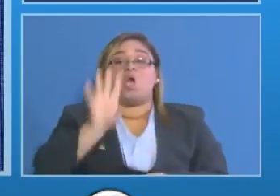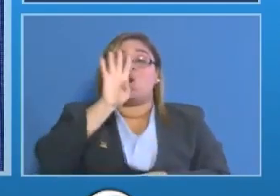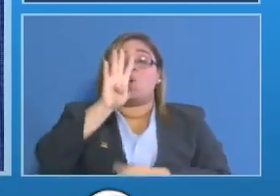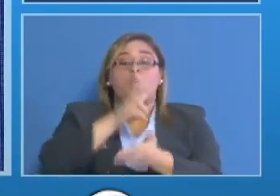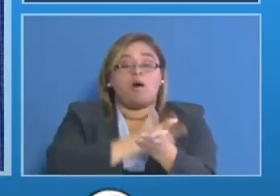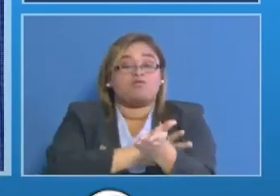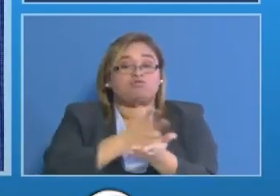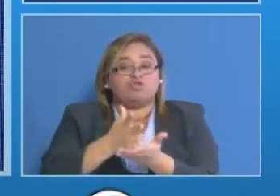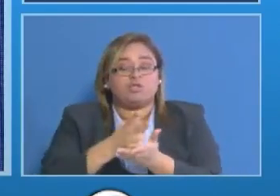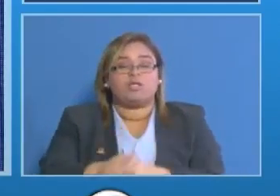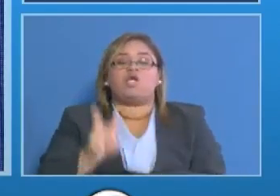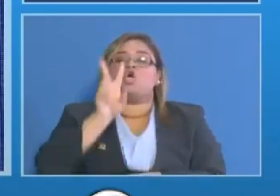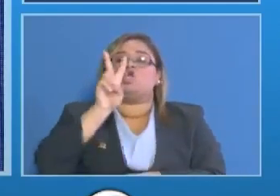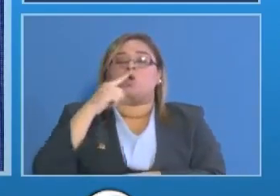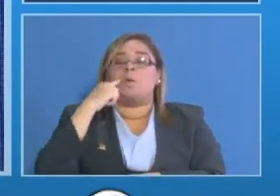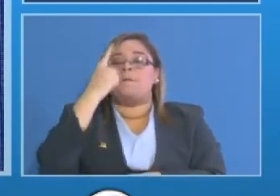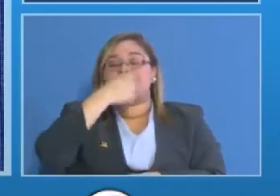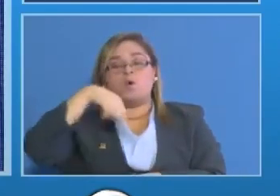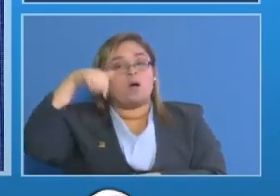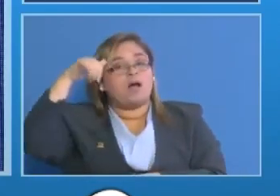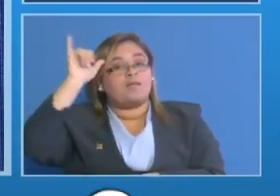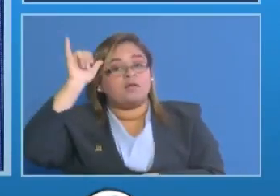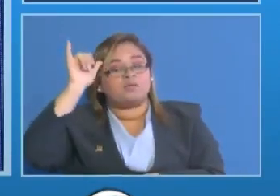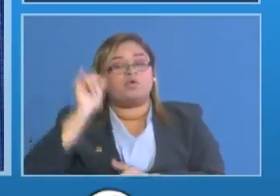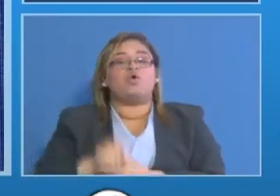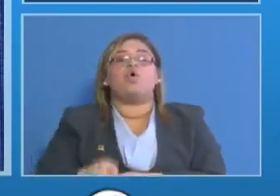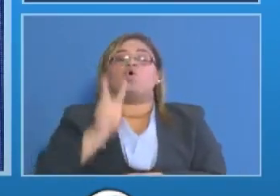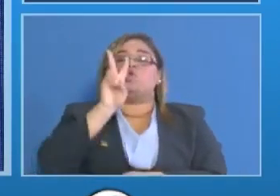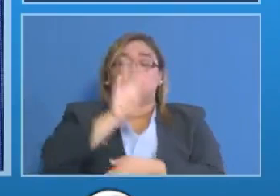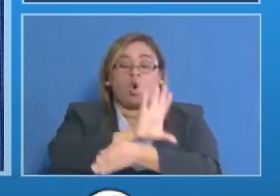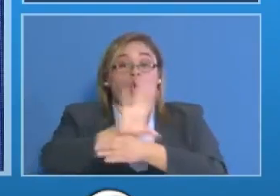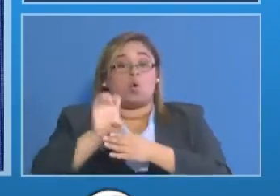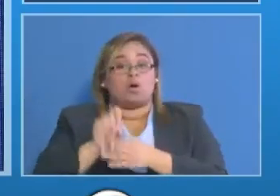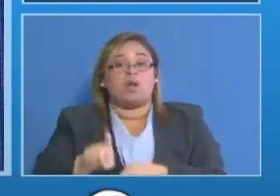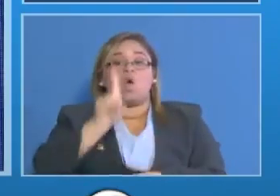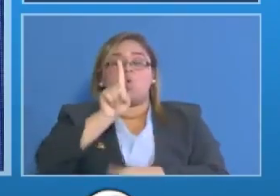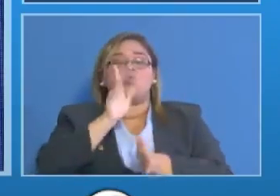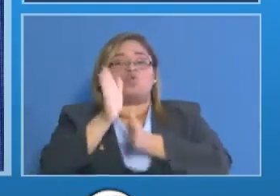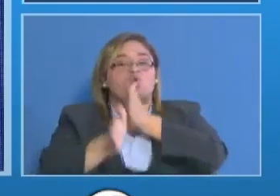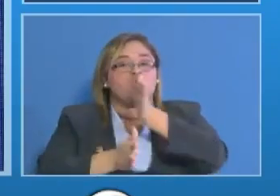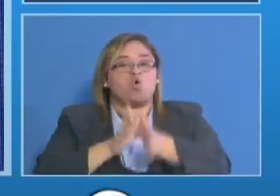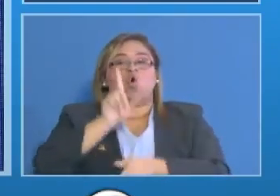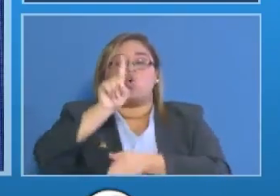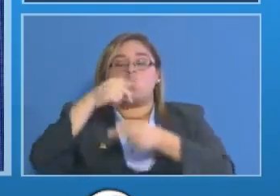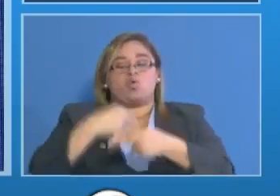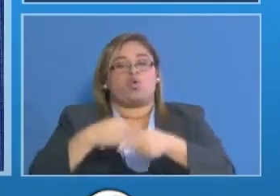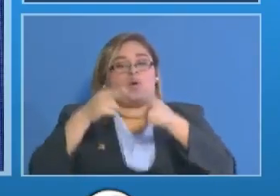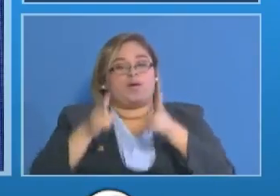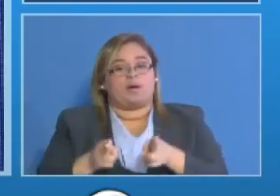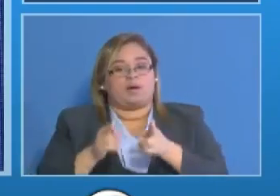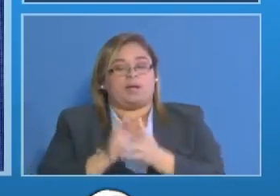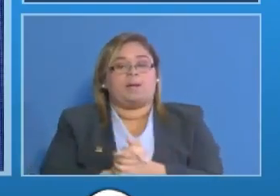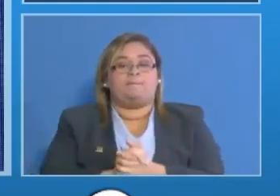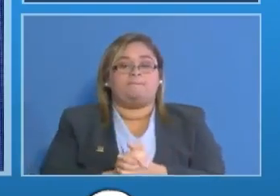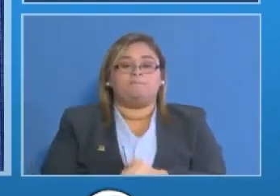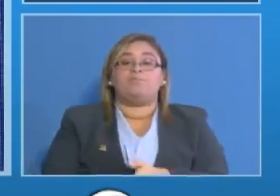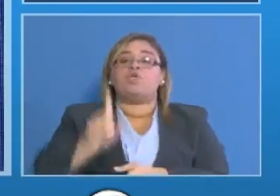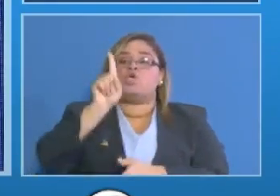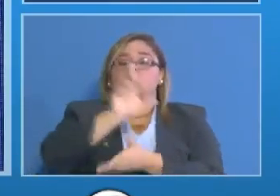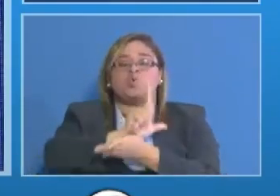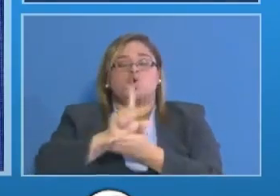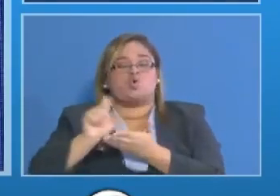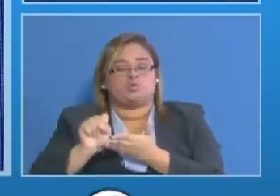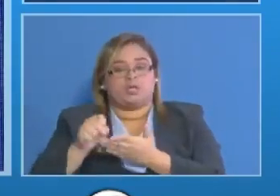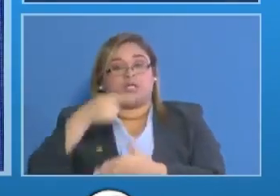Chiriquí 2 de Bocas del Toro 2 de Cocle 1 de Colón 1 de Herrera y 1 de Los Santos